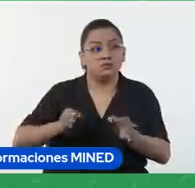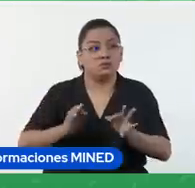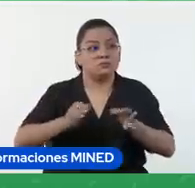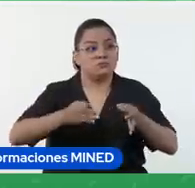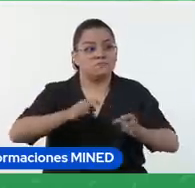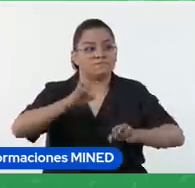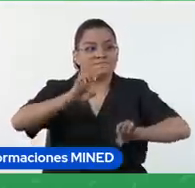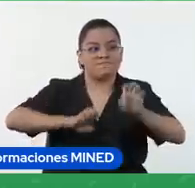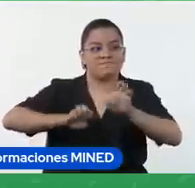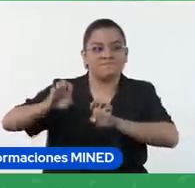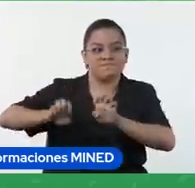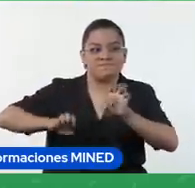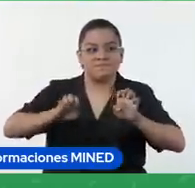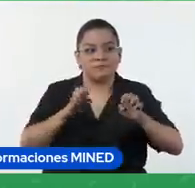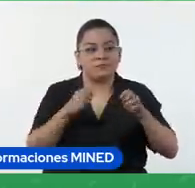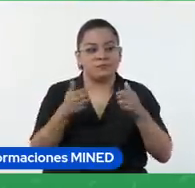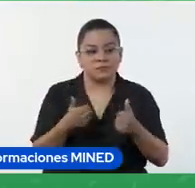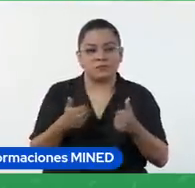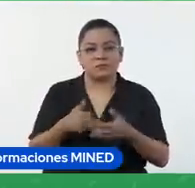forma formativa